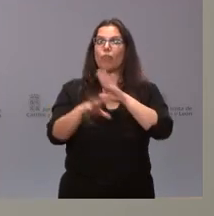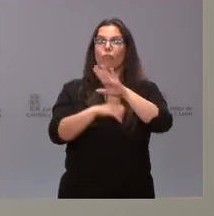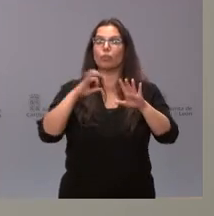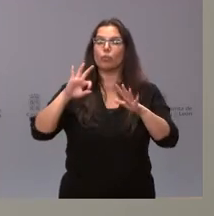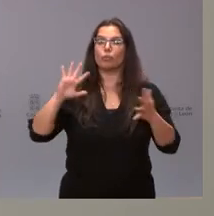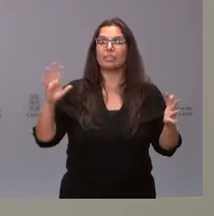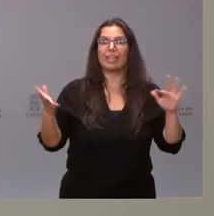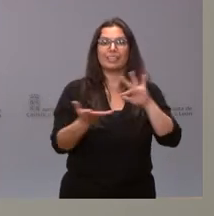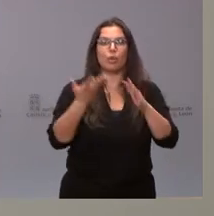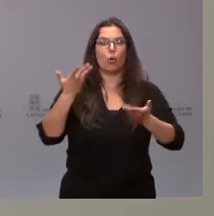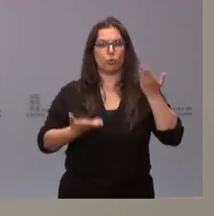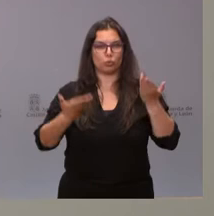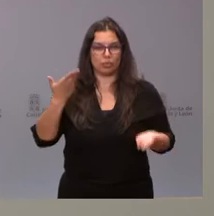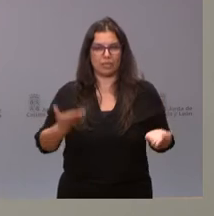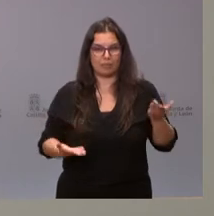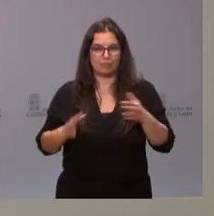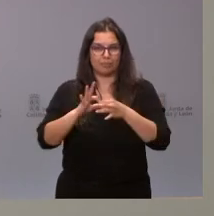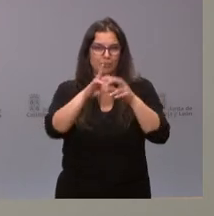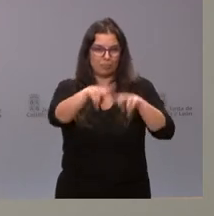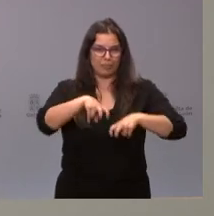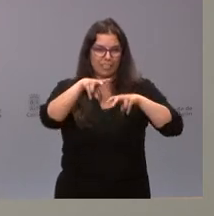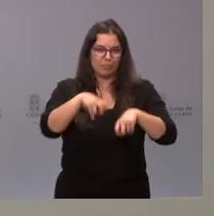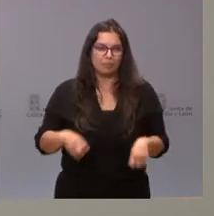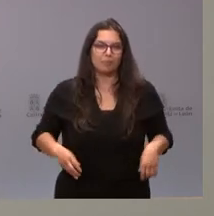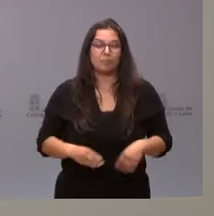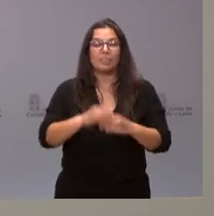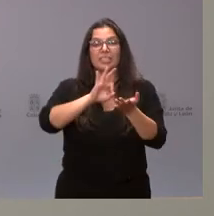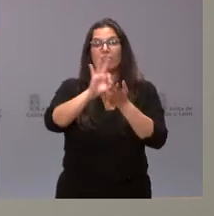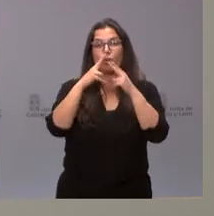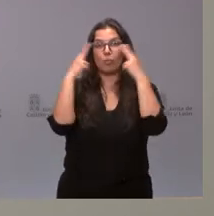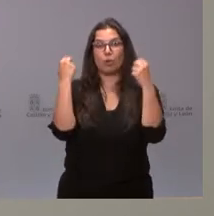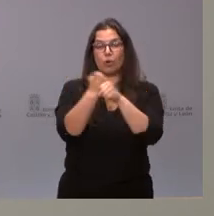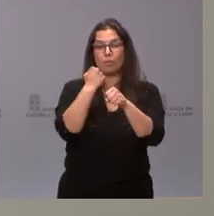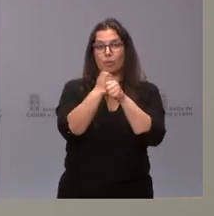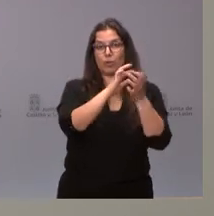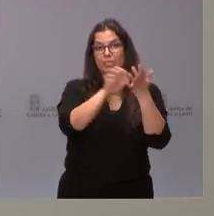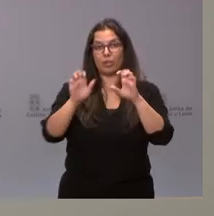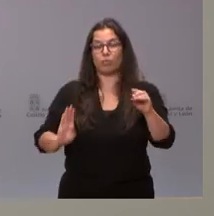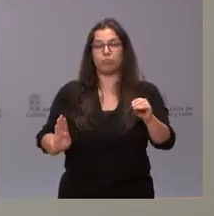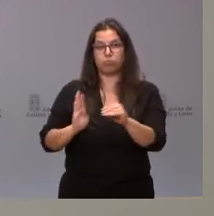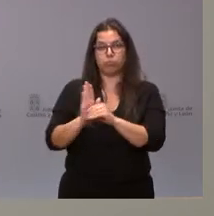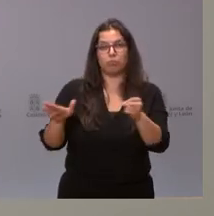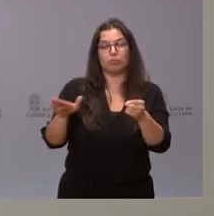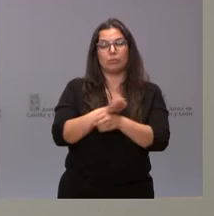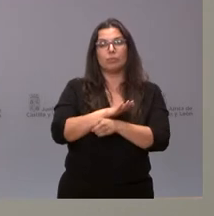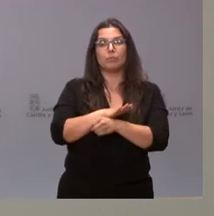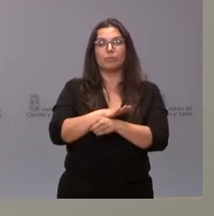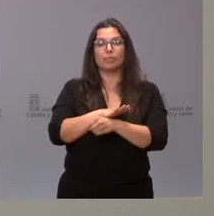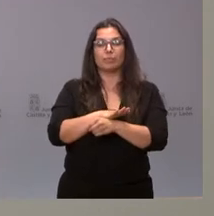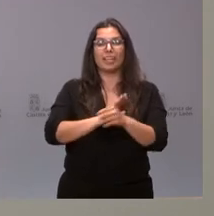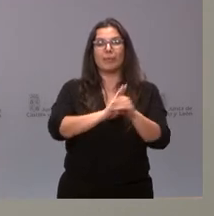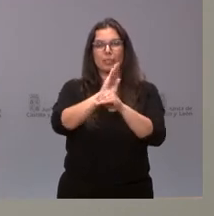transición justa. El Servicio Público de Empleo de Castilla y León financia un conjunto de